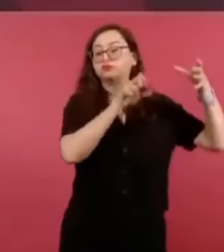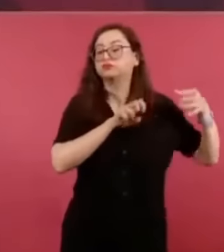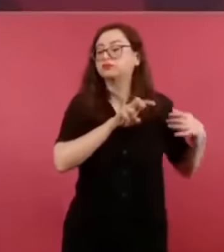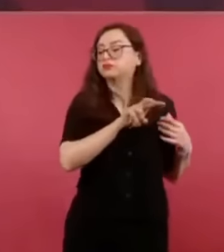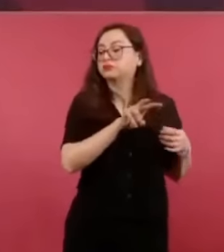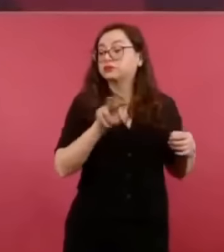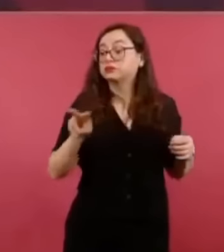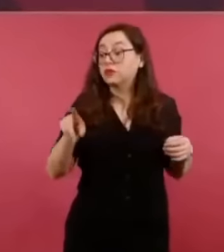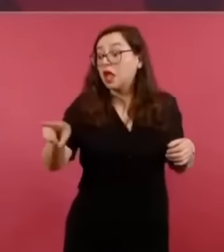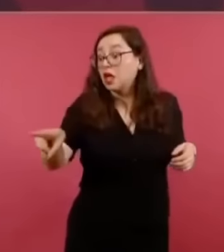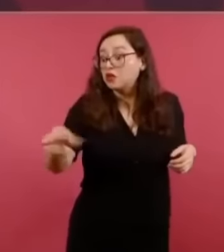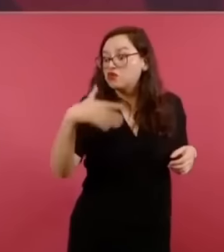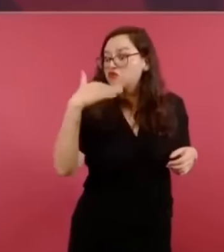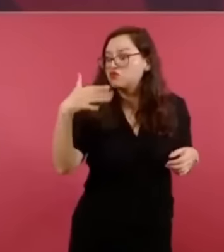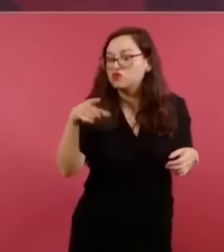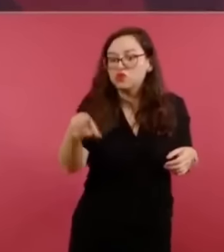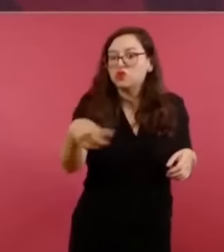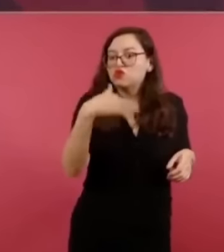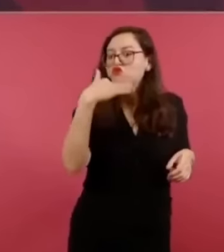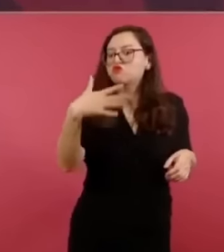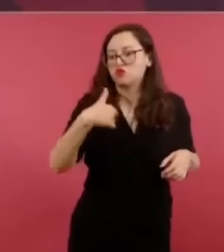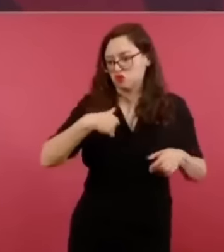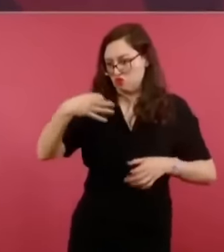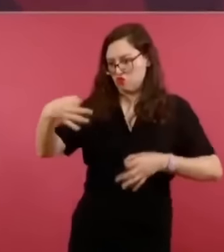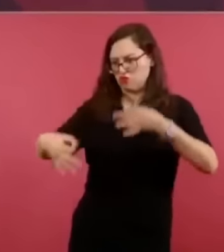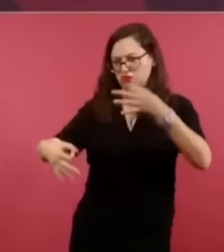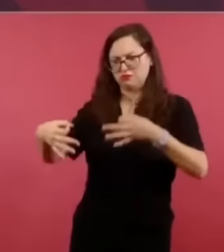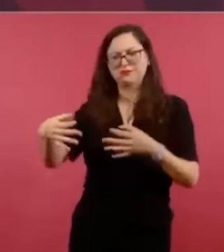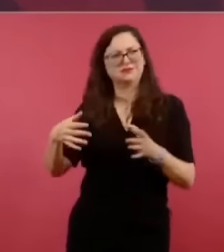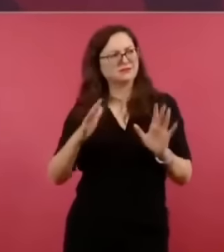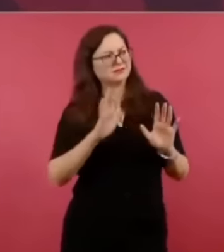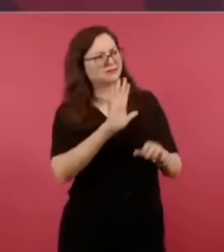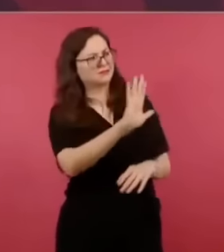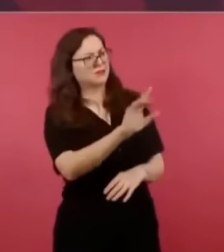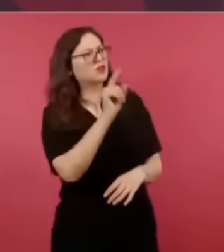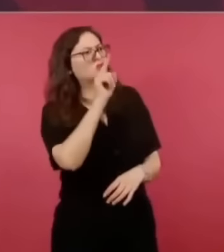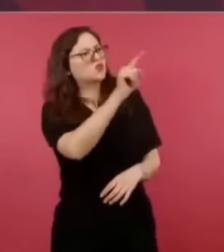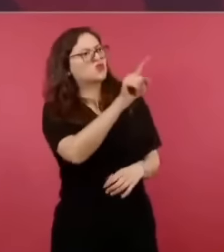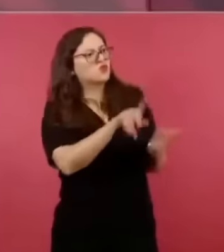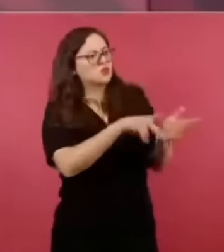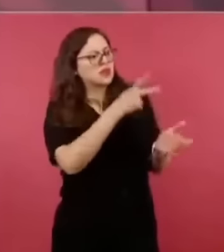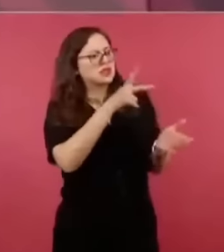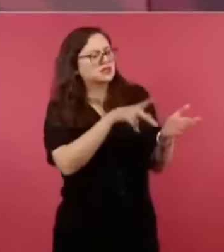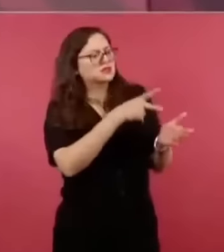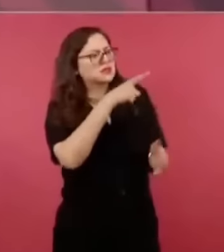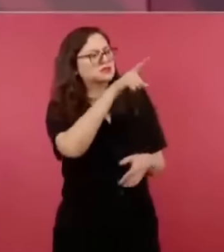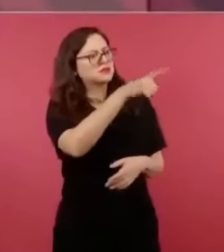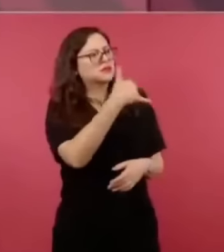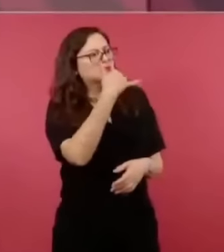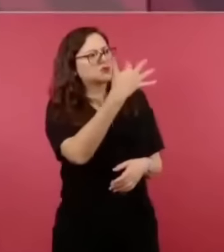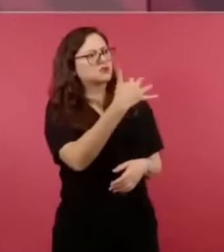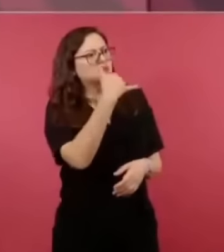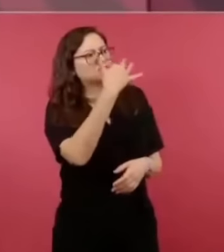hablando de quienes constantemente están denunciando